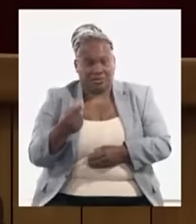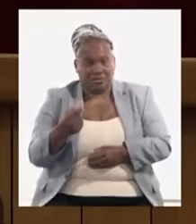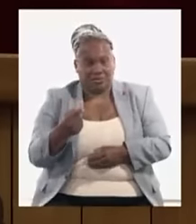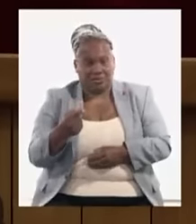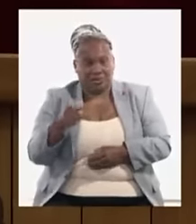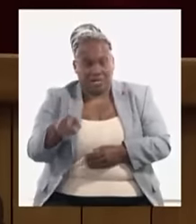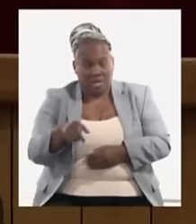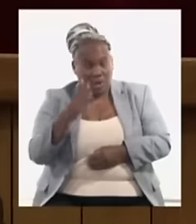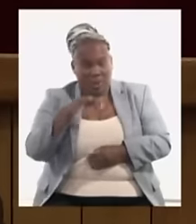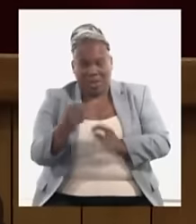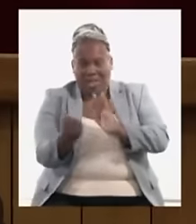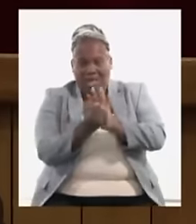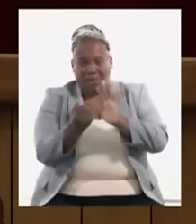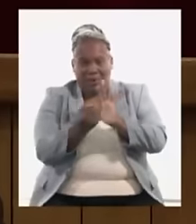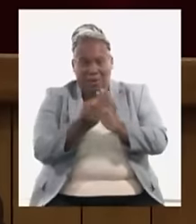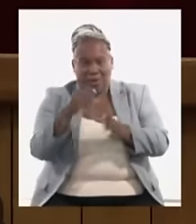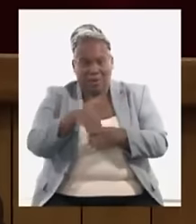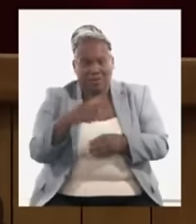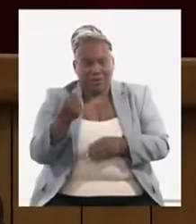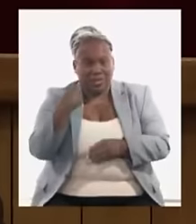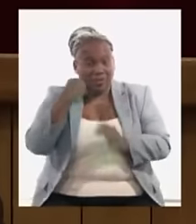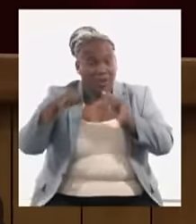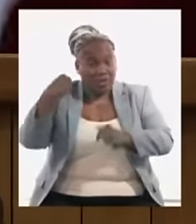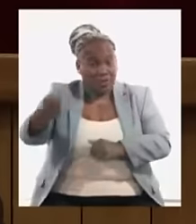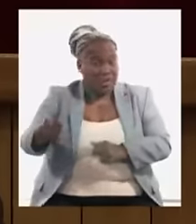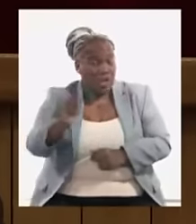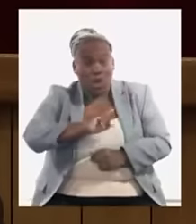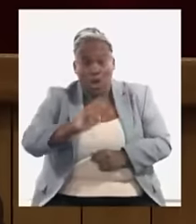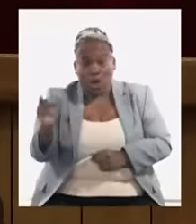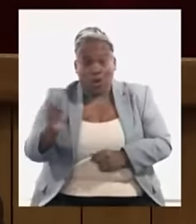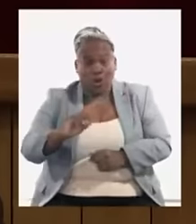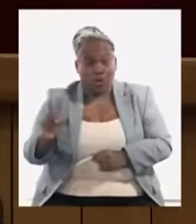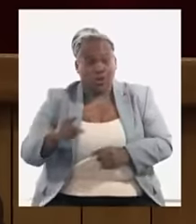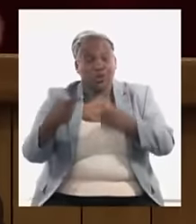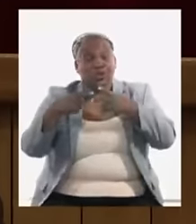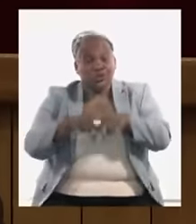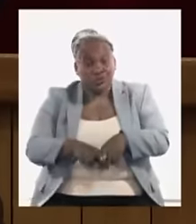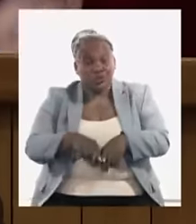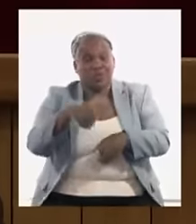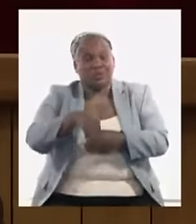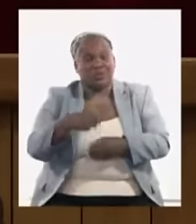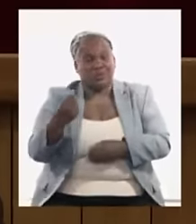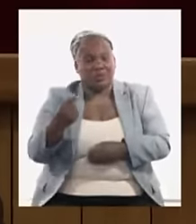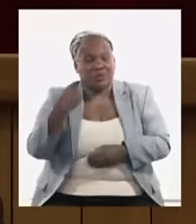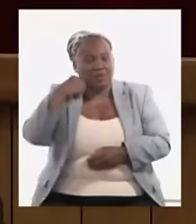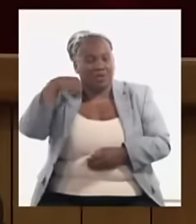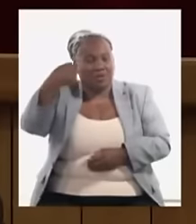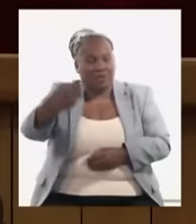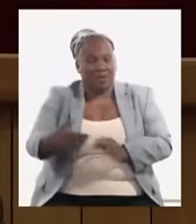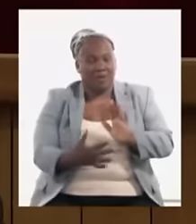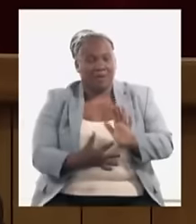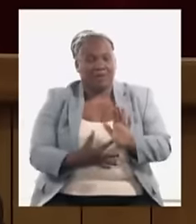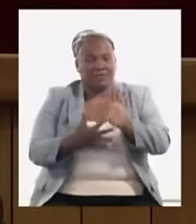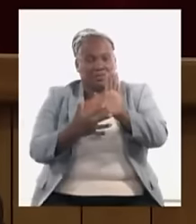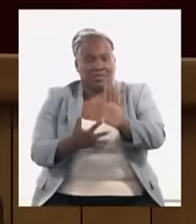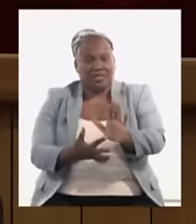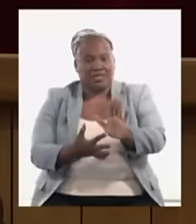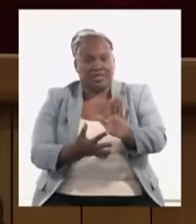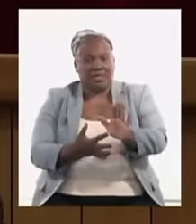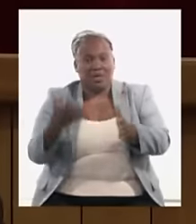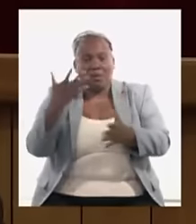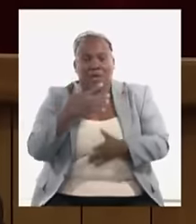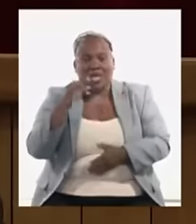es aprobar el presupuesto del año que viene sino junto con ese presupuesto tiene que presentarse ahí por el intendente